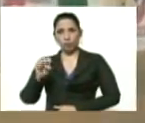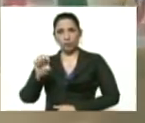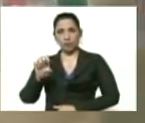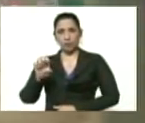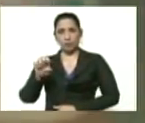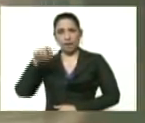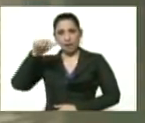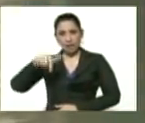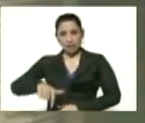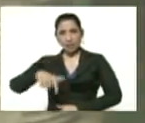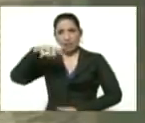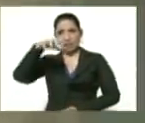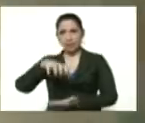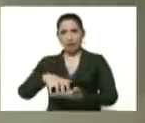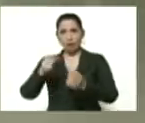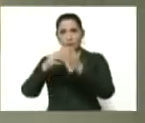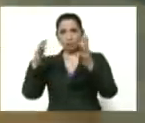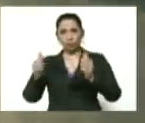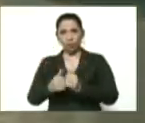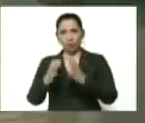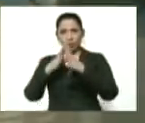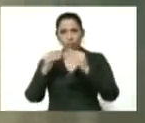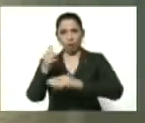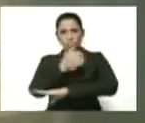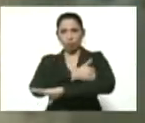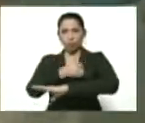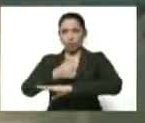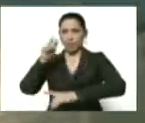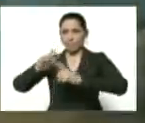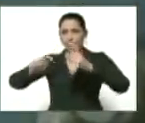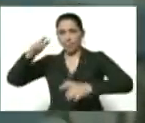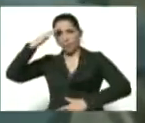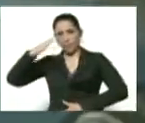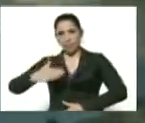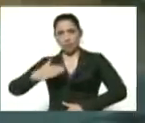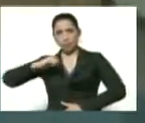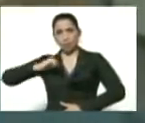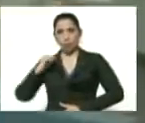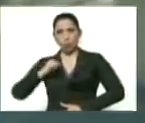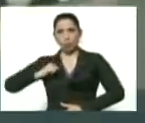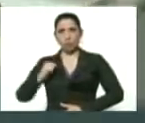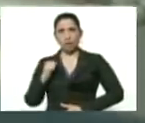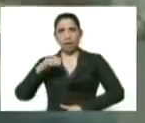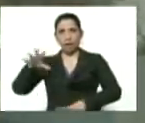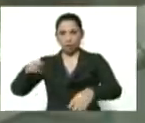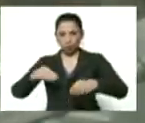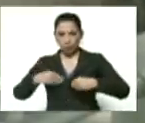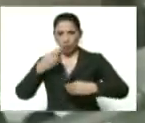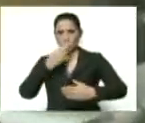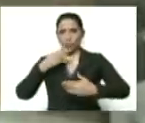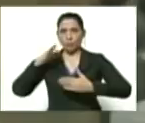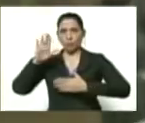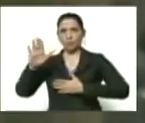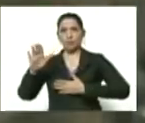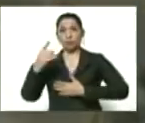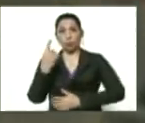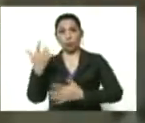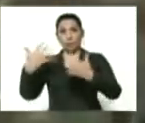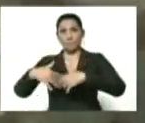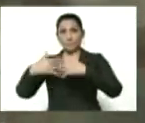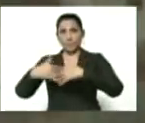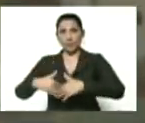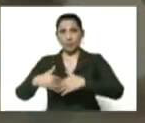estado Anzuategui con todas las autoridades civiles militares policial asumiendo los compromisos una planta